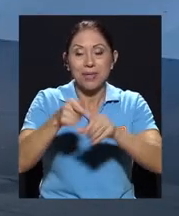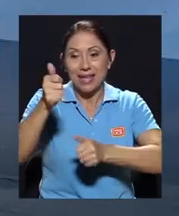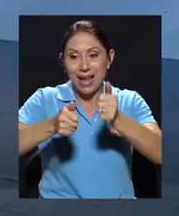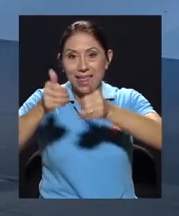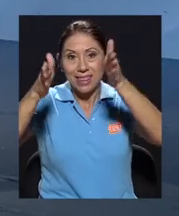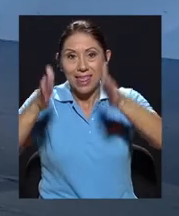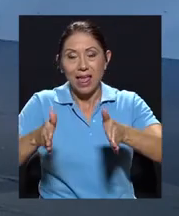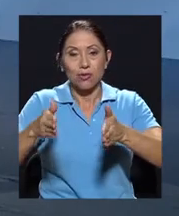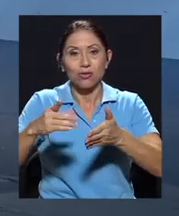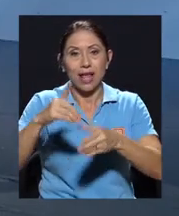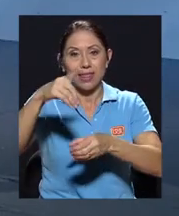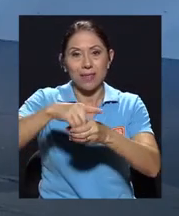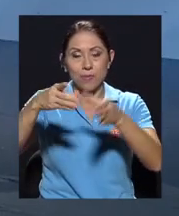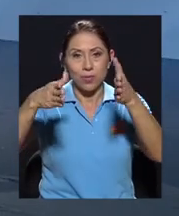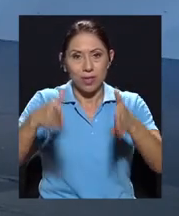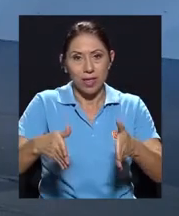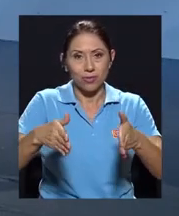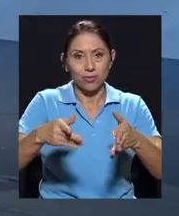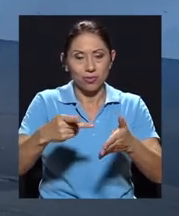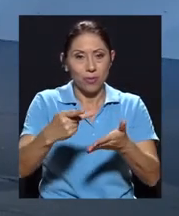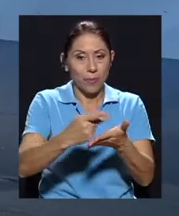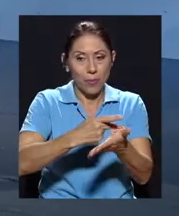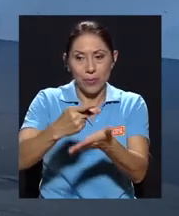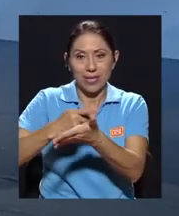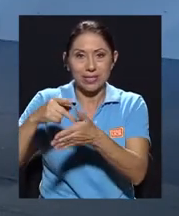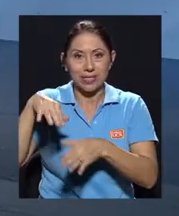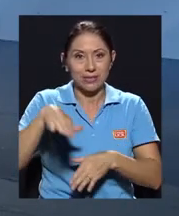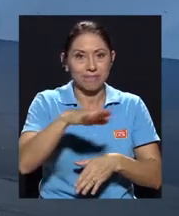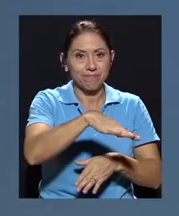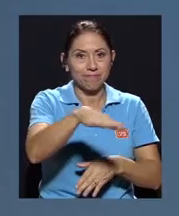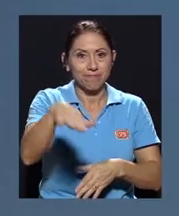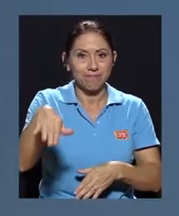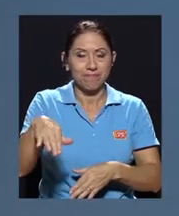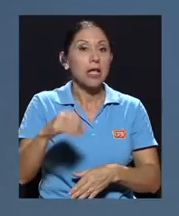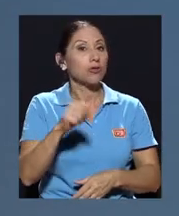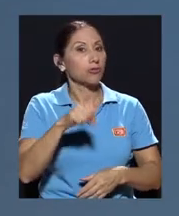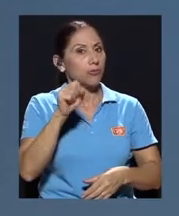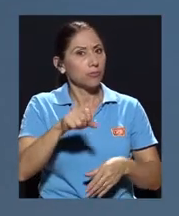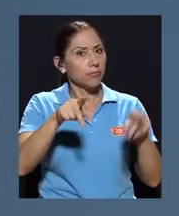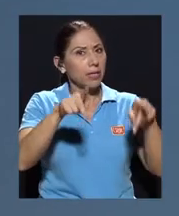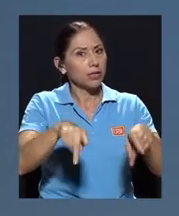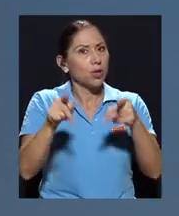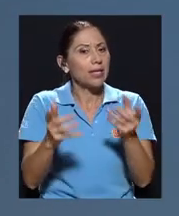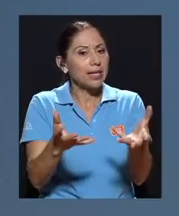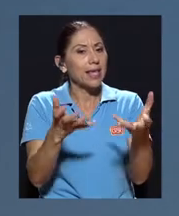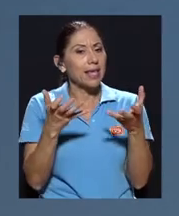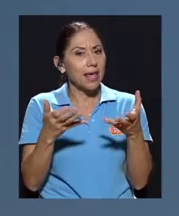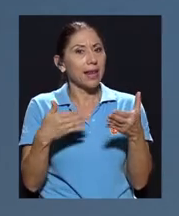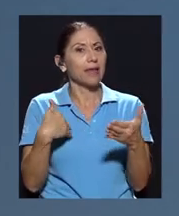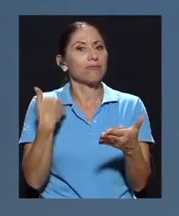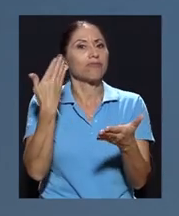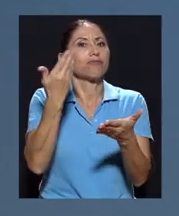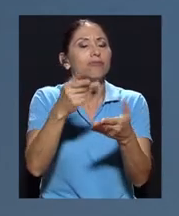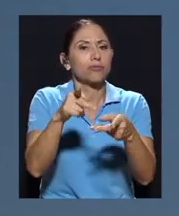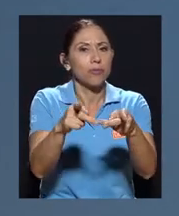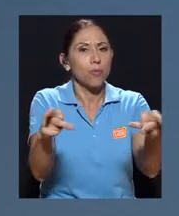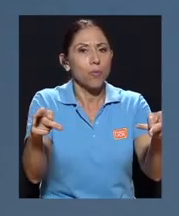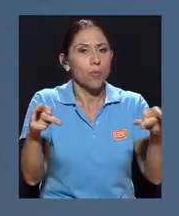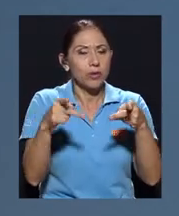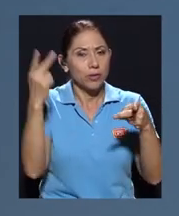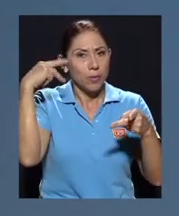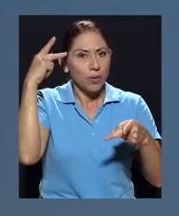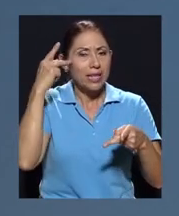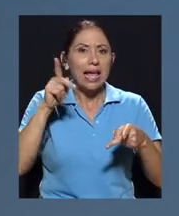diputaciones provinciales de Sí, me parece que una obligación de parte de los que aspiran a la política necesariamente completar estos